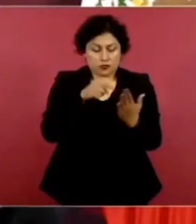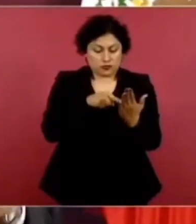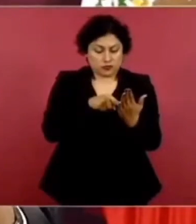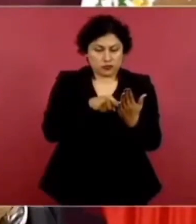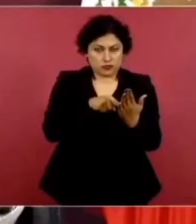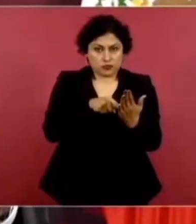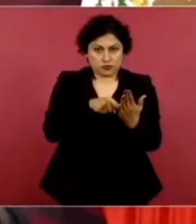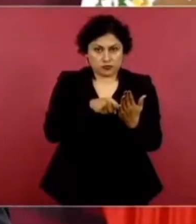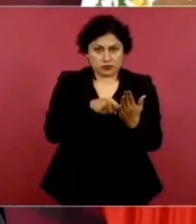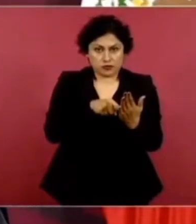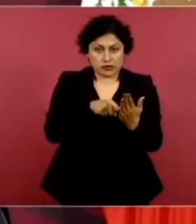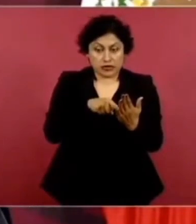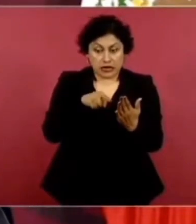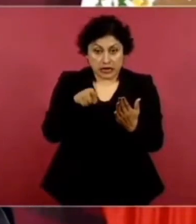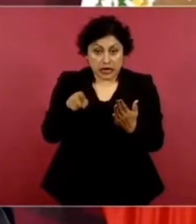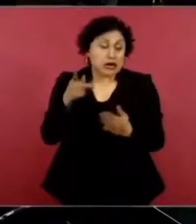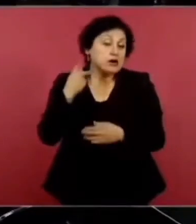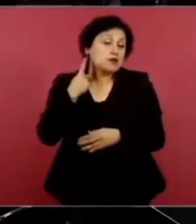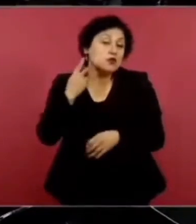responsabilidad,